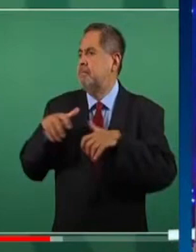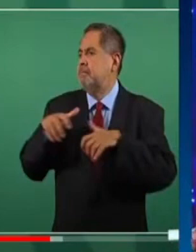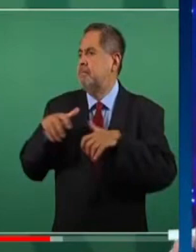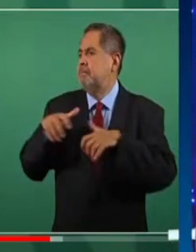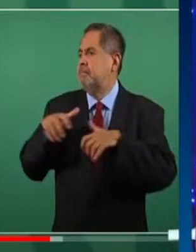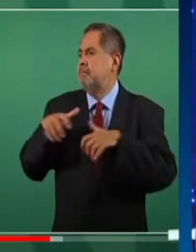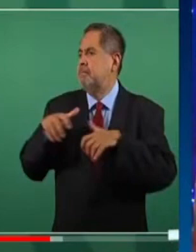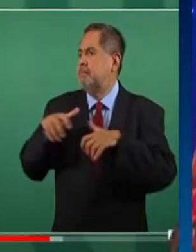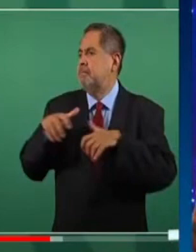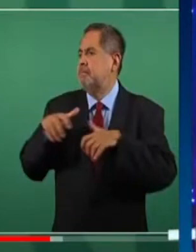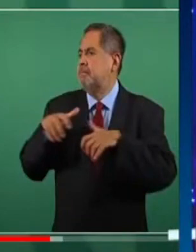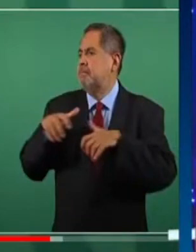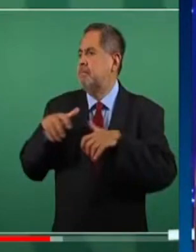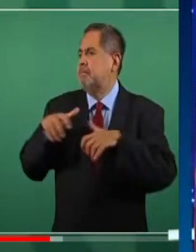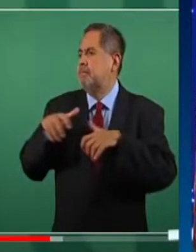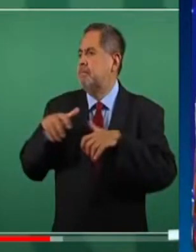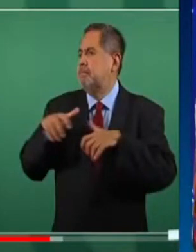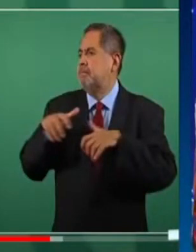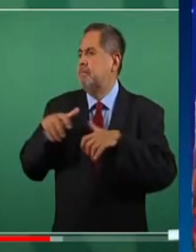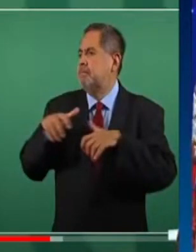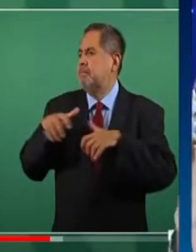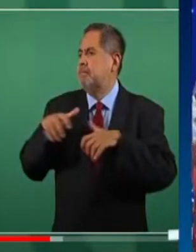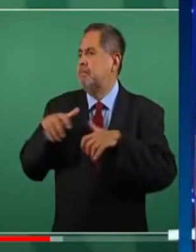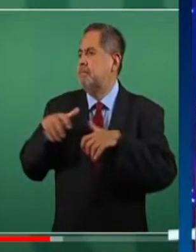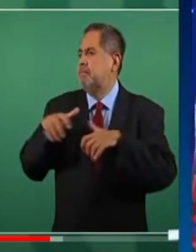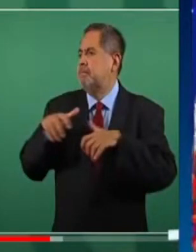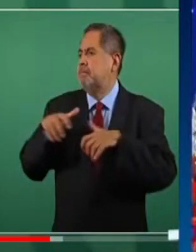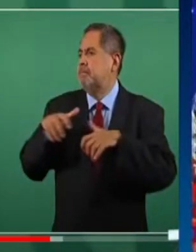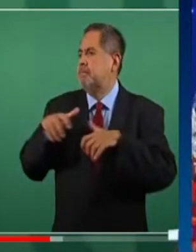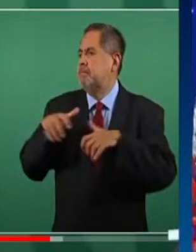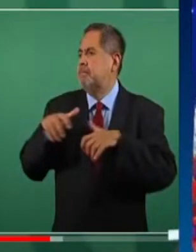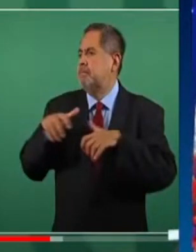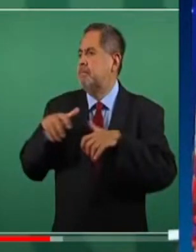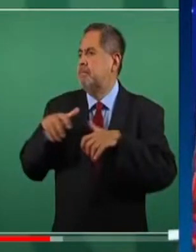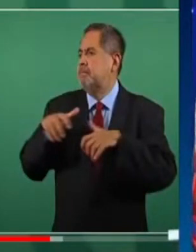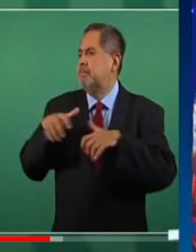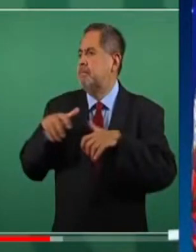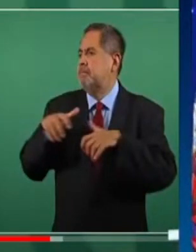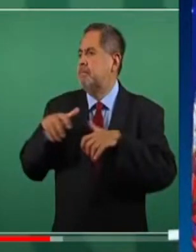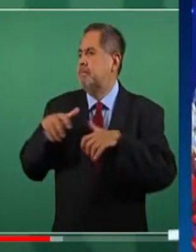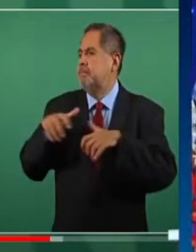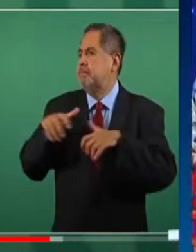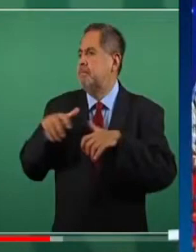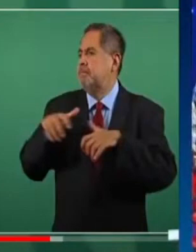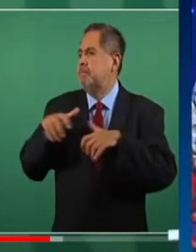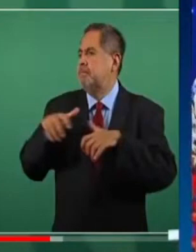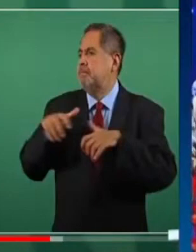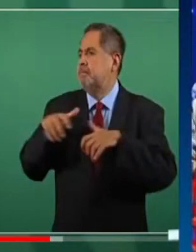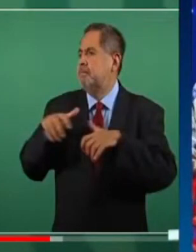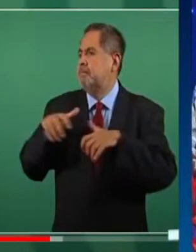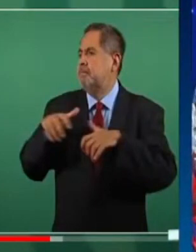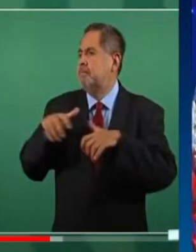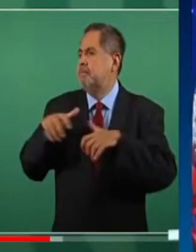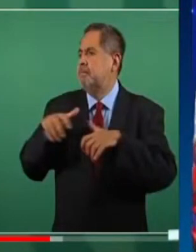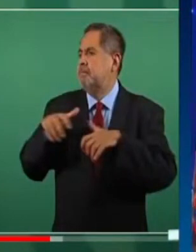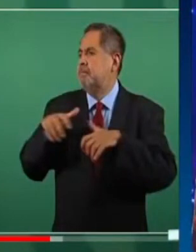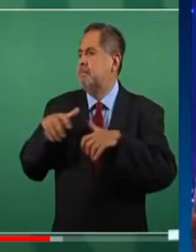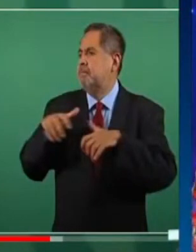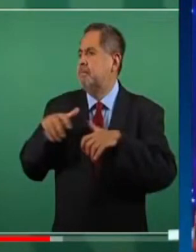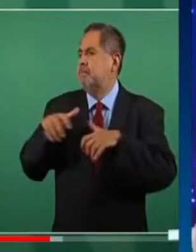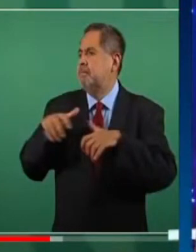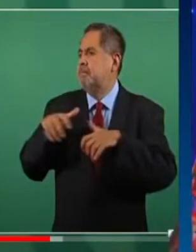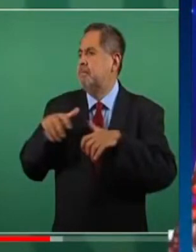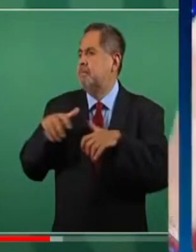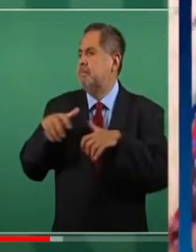pues nomás no se mueven y eso no podemos permitir ¿Qué está pasando en el poder legislativo? Pues también, hay ciertos actores aun